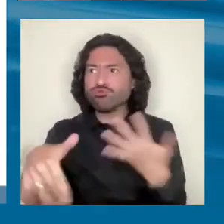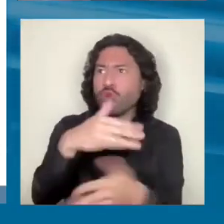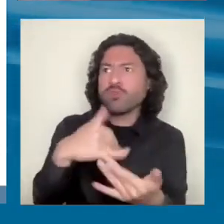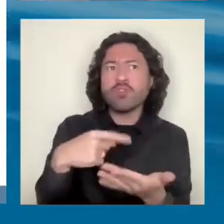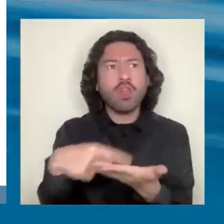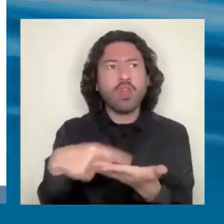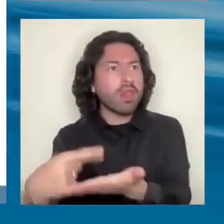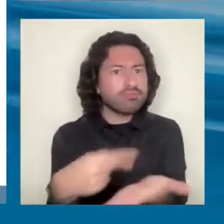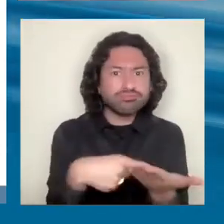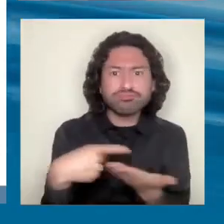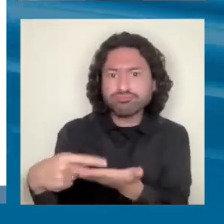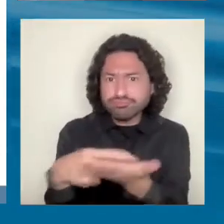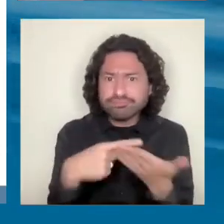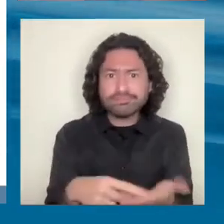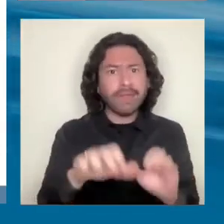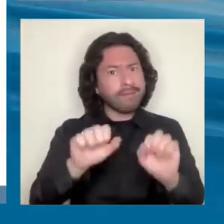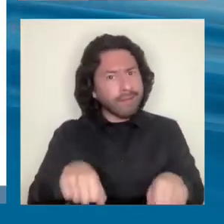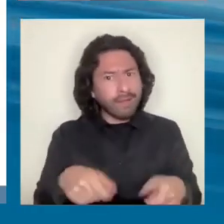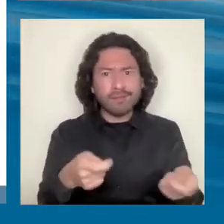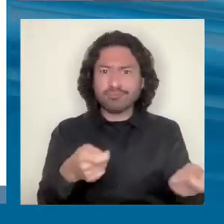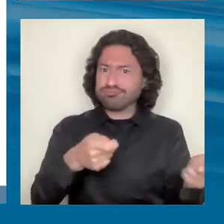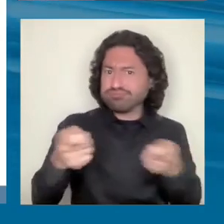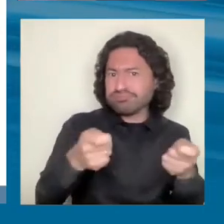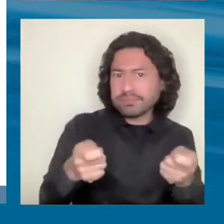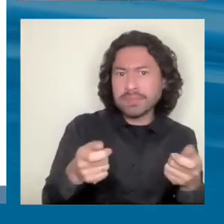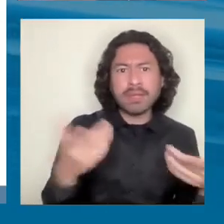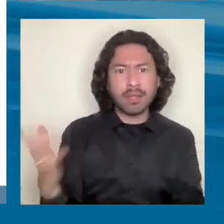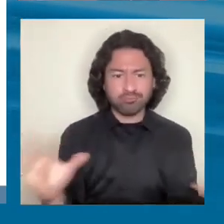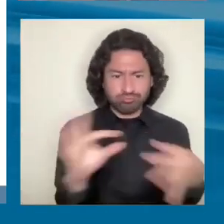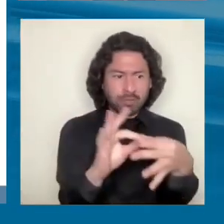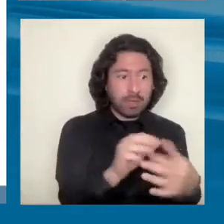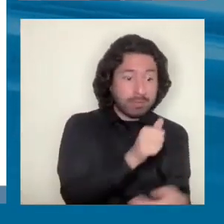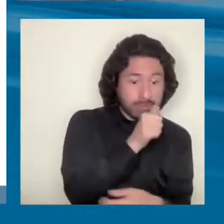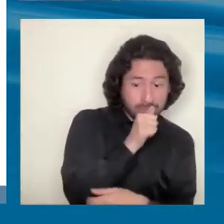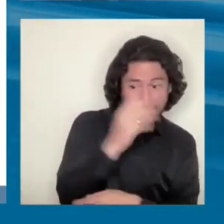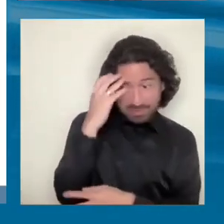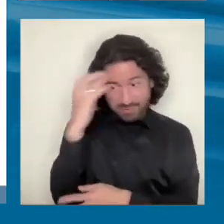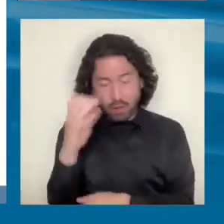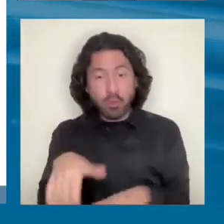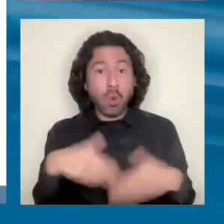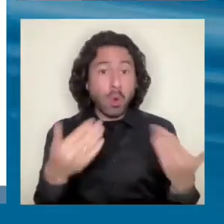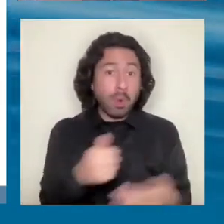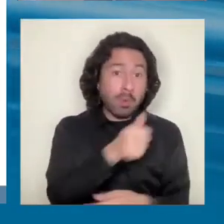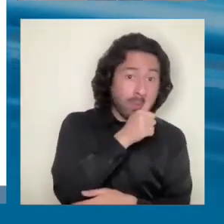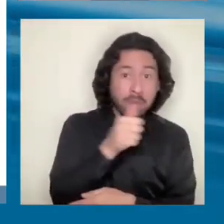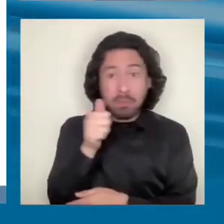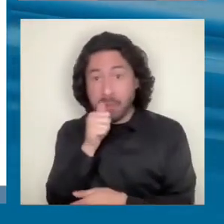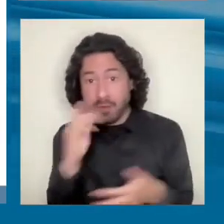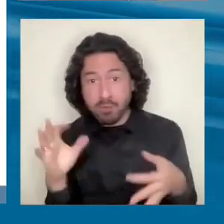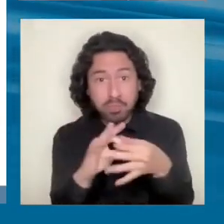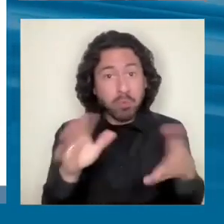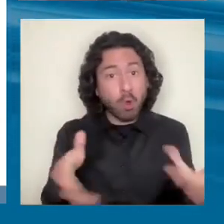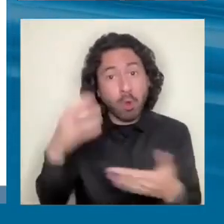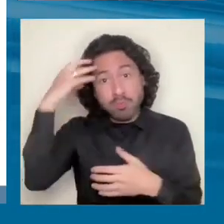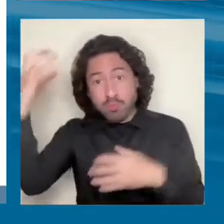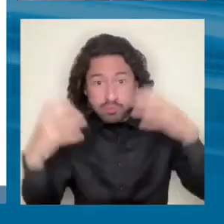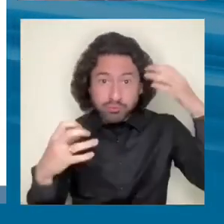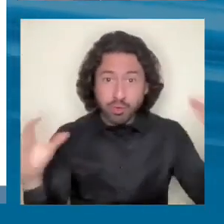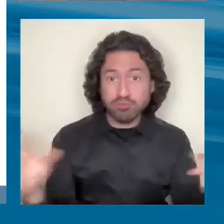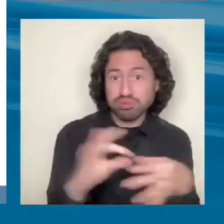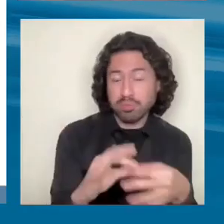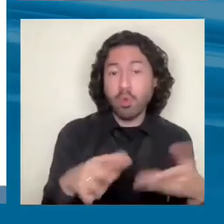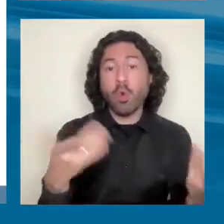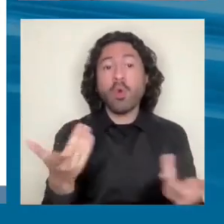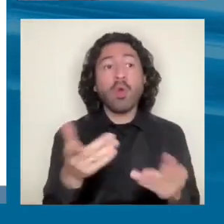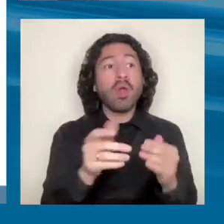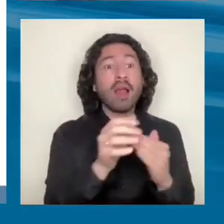de coordinar público-privado pero también público-público y público con otros sectores y el desarrollo de liderazgos y